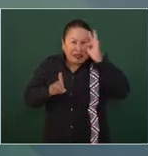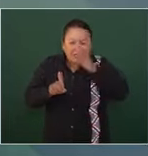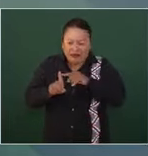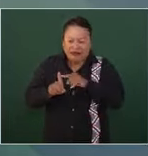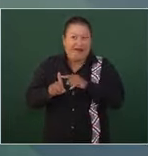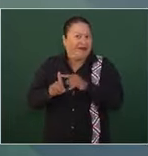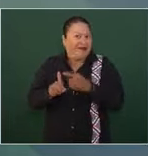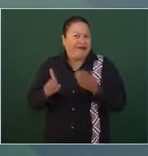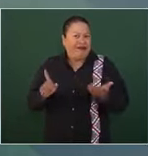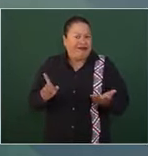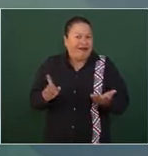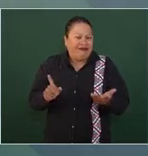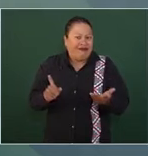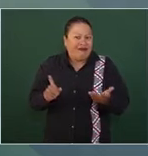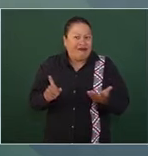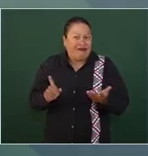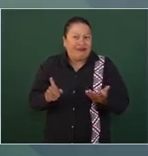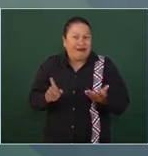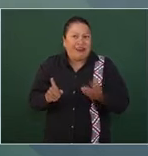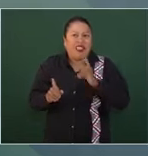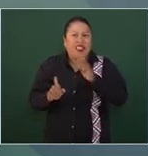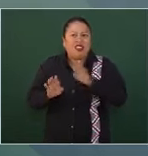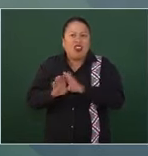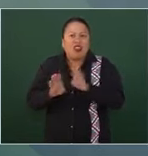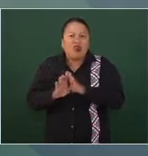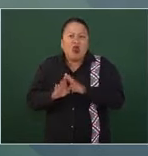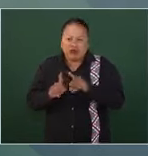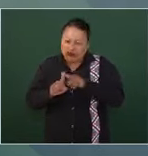presidencia su brazo derecho.